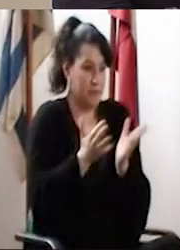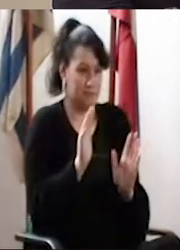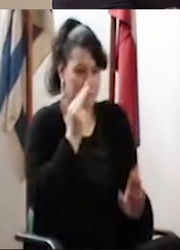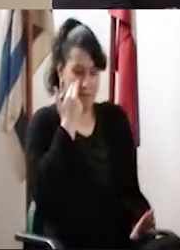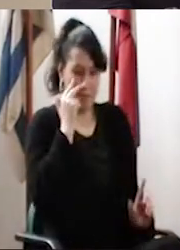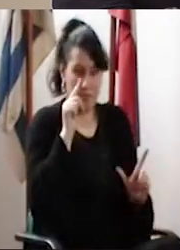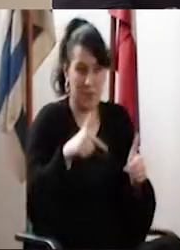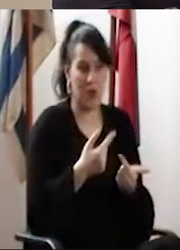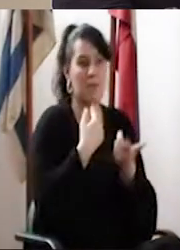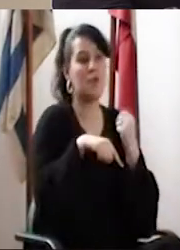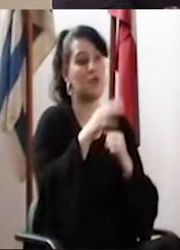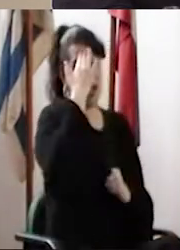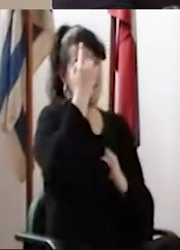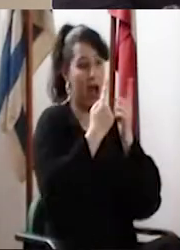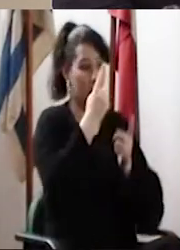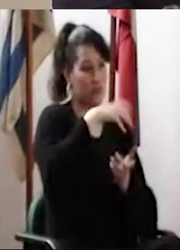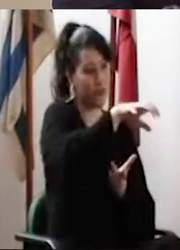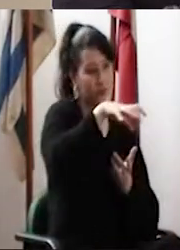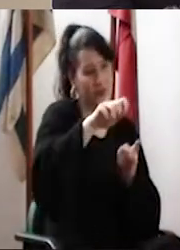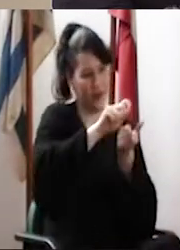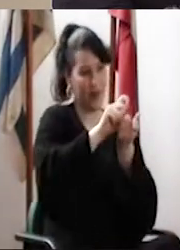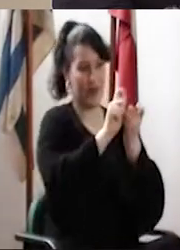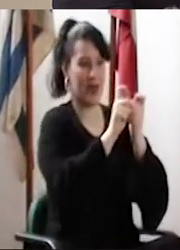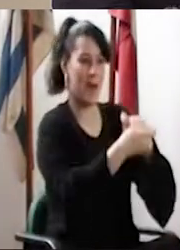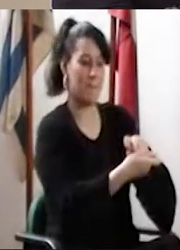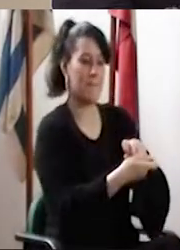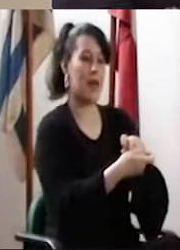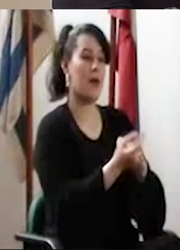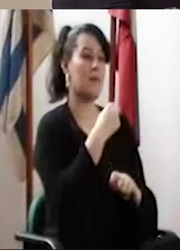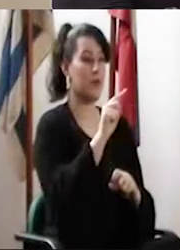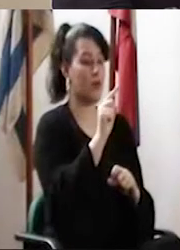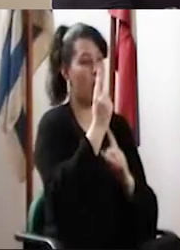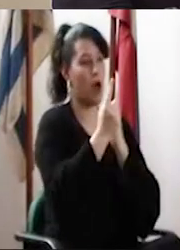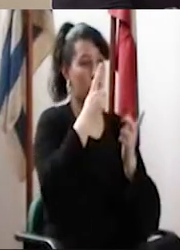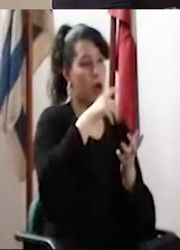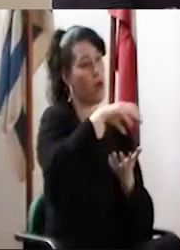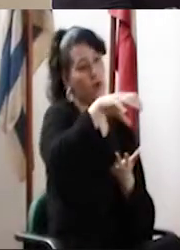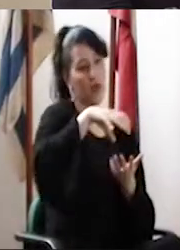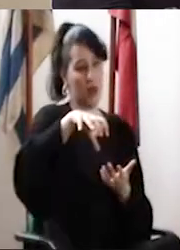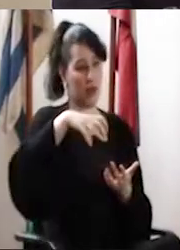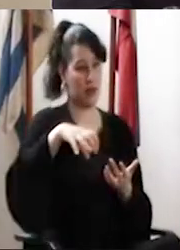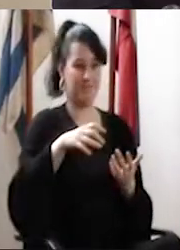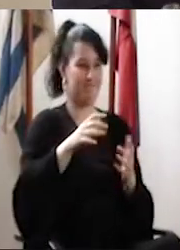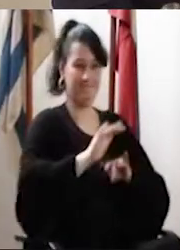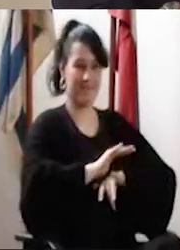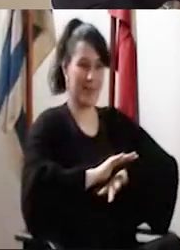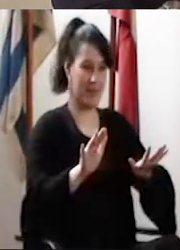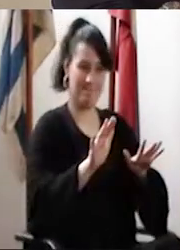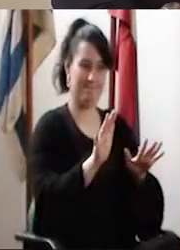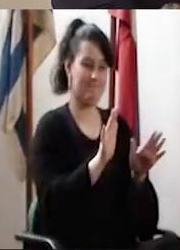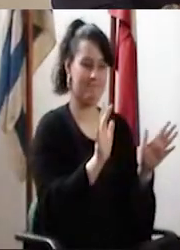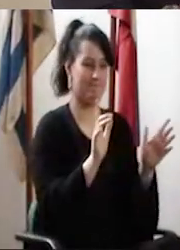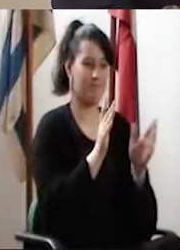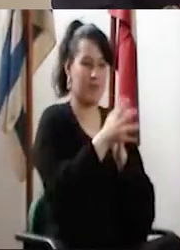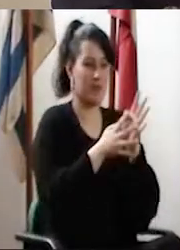inicialmente. Sabemos que hay algunas unidades que se van a transformar en otra cosa y otras unidades que no van a